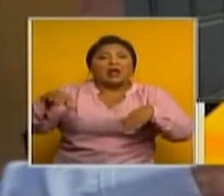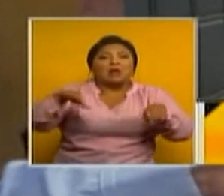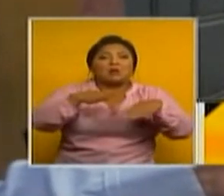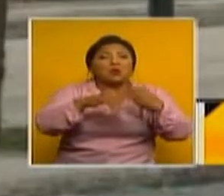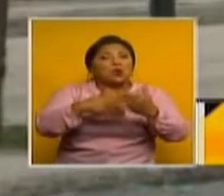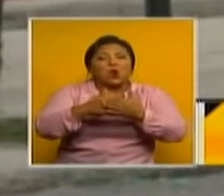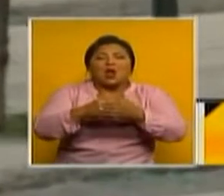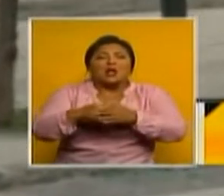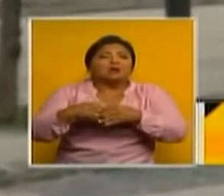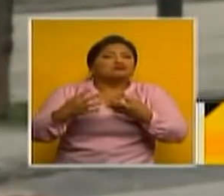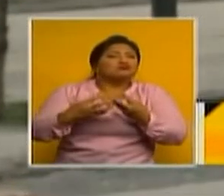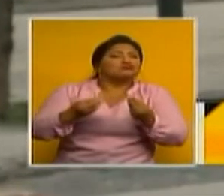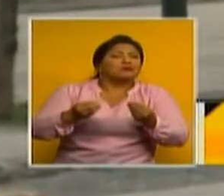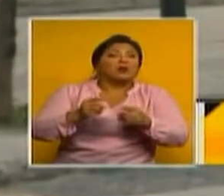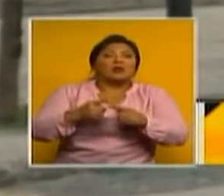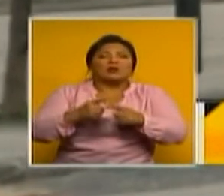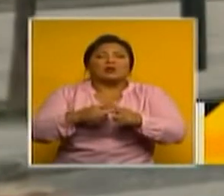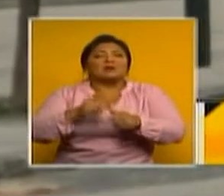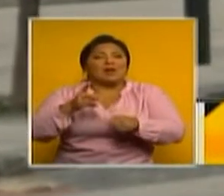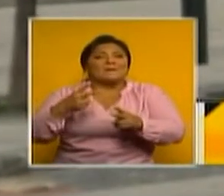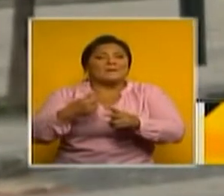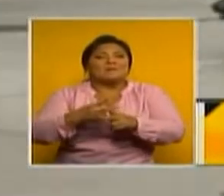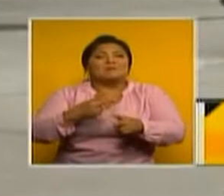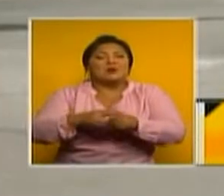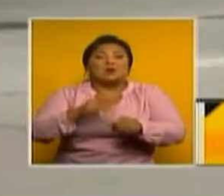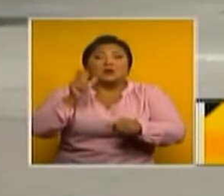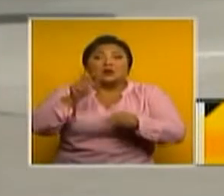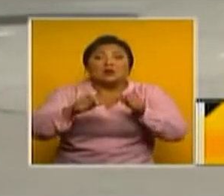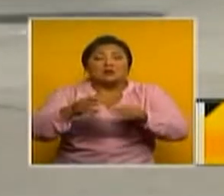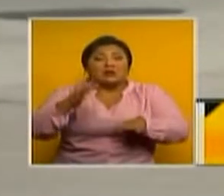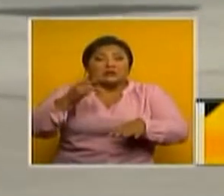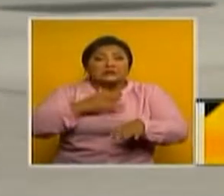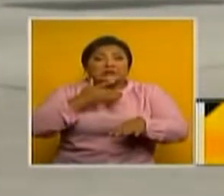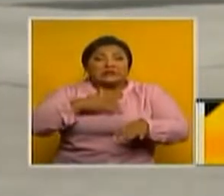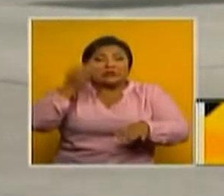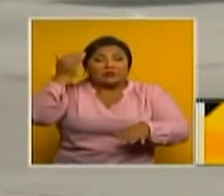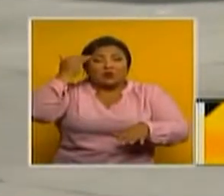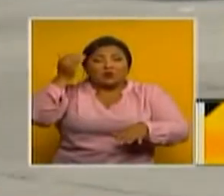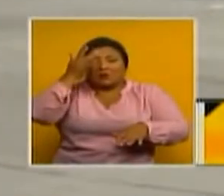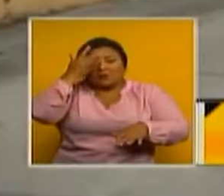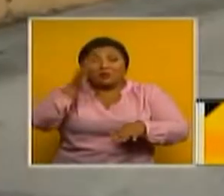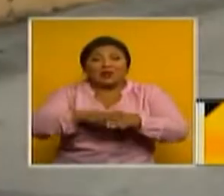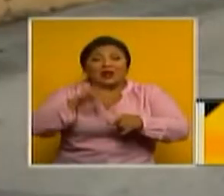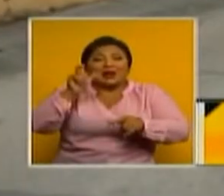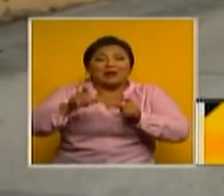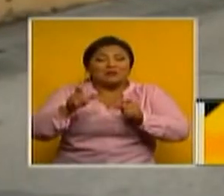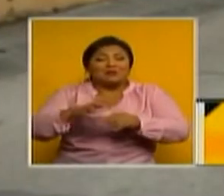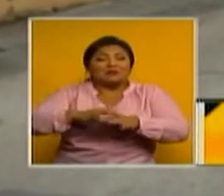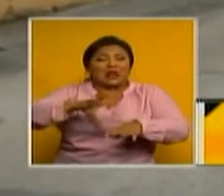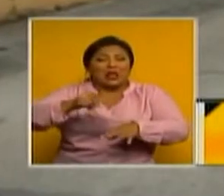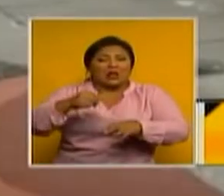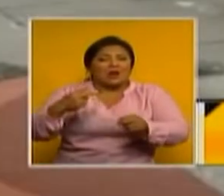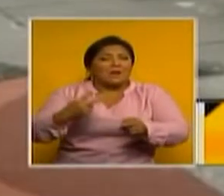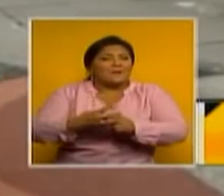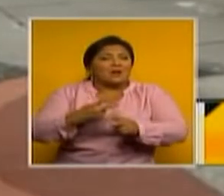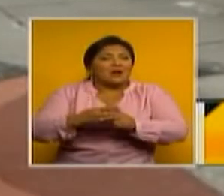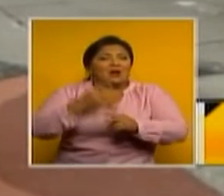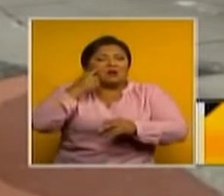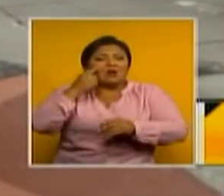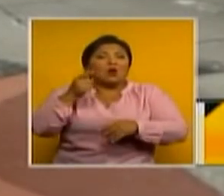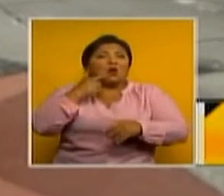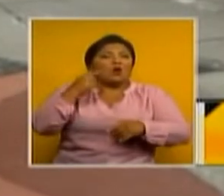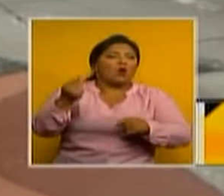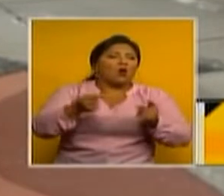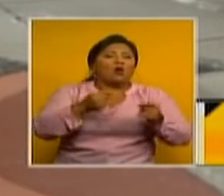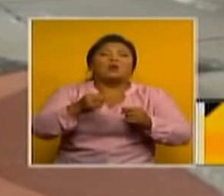entonces es desolado. Los moradores se muestran preocupados, dicen que la vía permite que los ladrones fácilmente se conecten con otras arterias de la ciudad